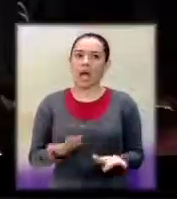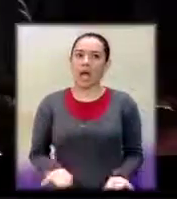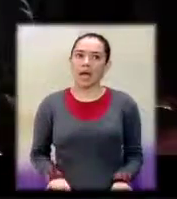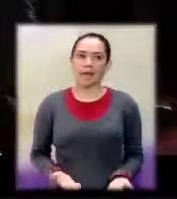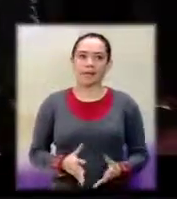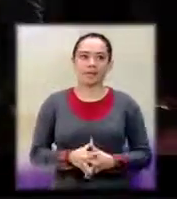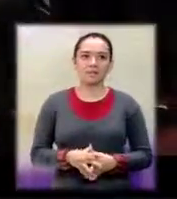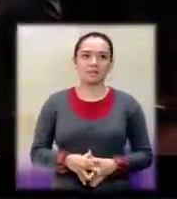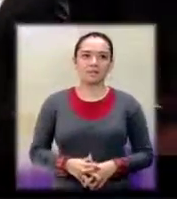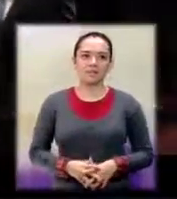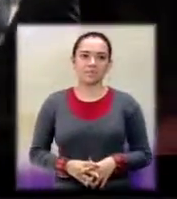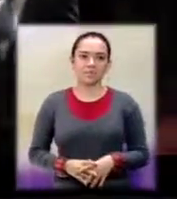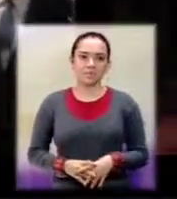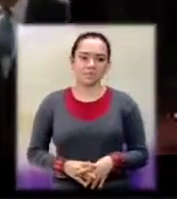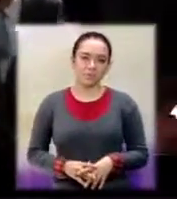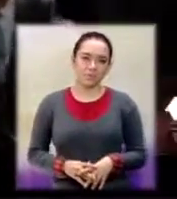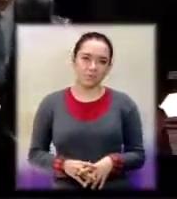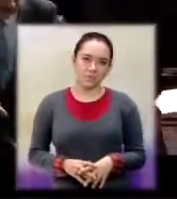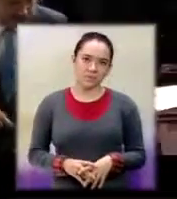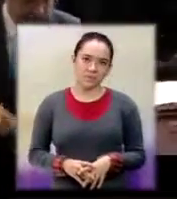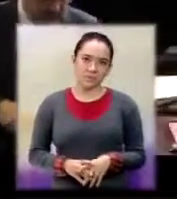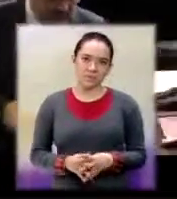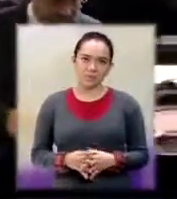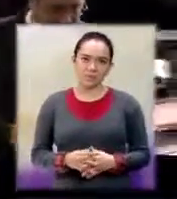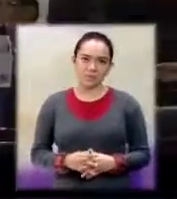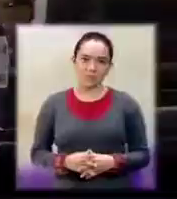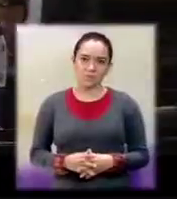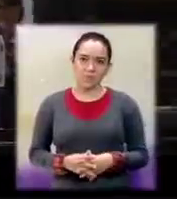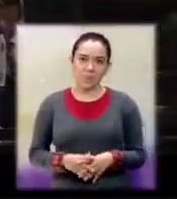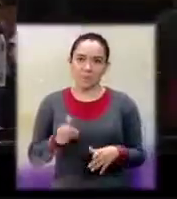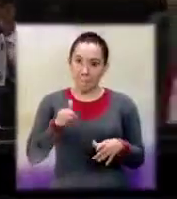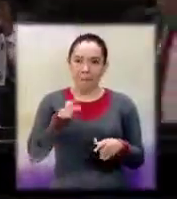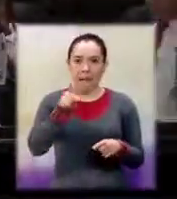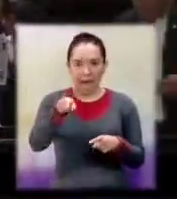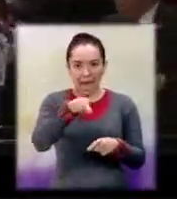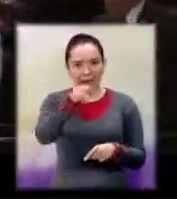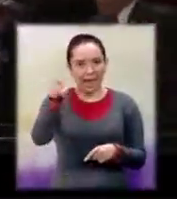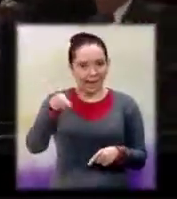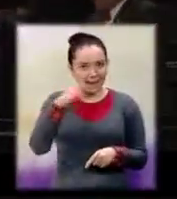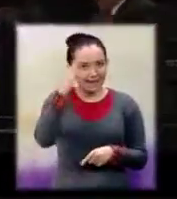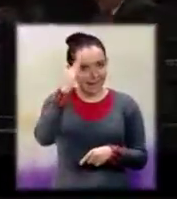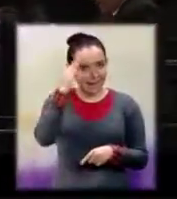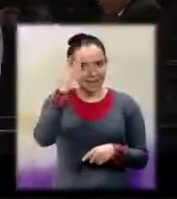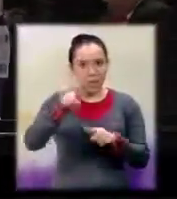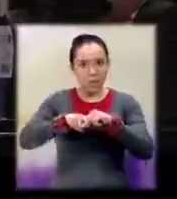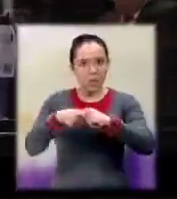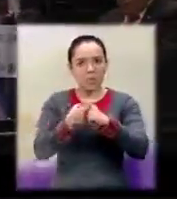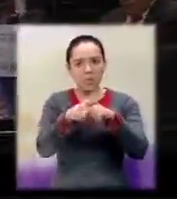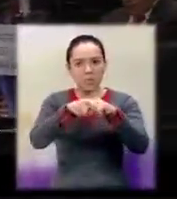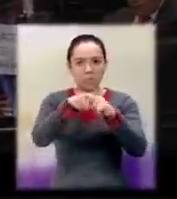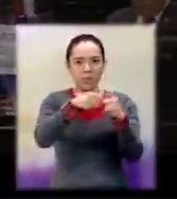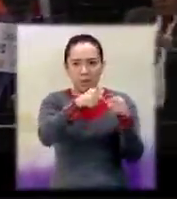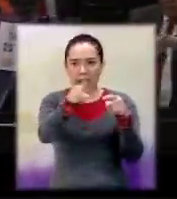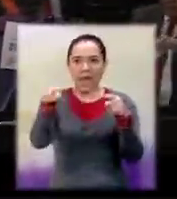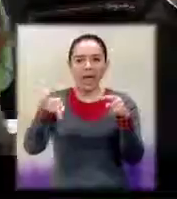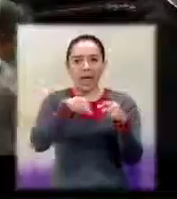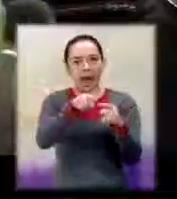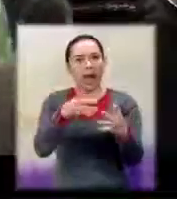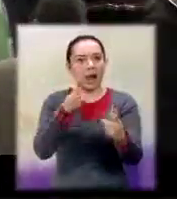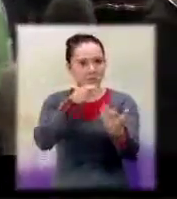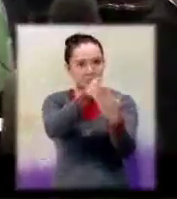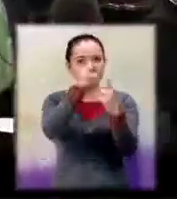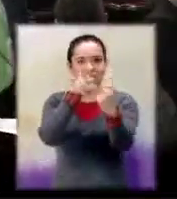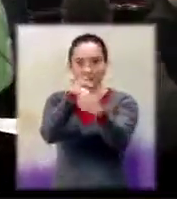así. El moco del elefante se mueve así. Así, así. Los que no votaron a favor, la agarraron en contra de los morados.